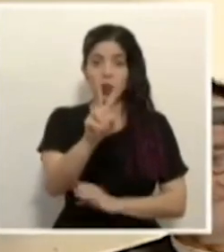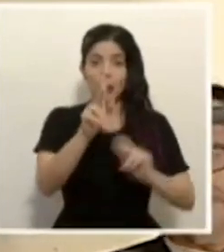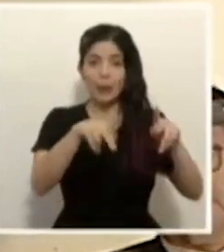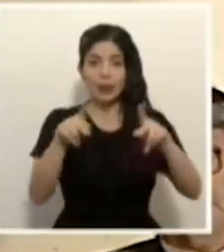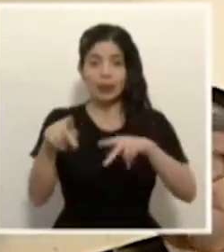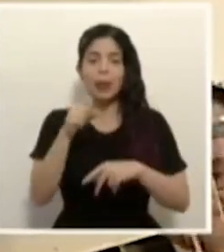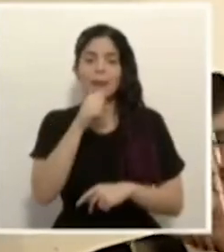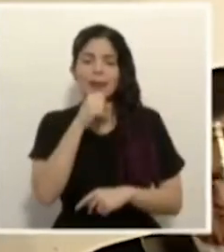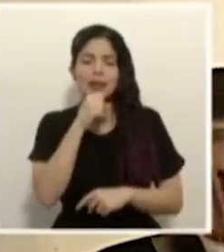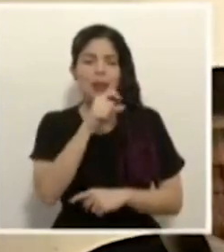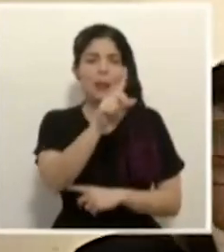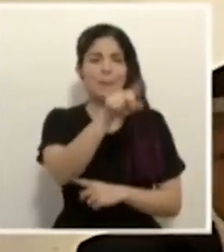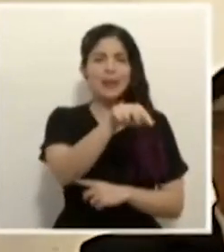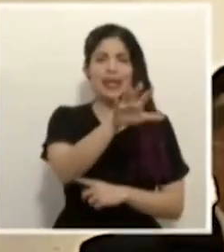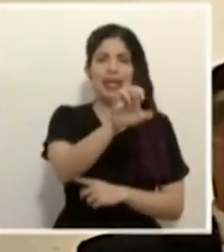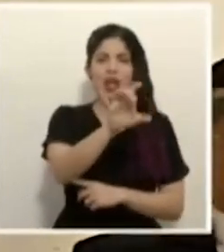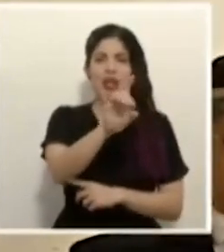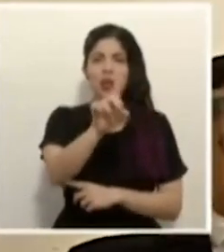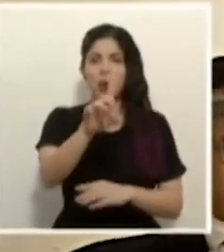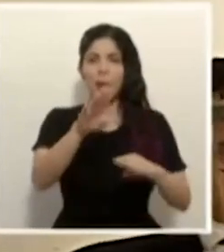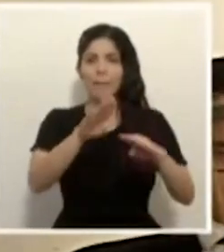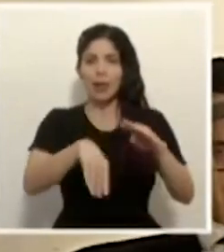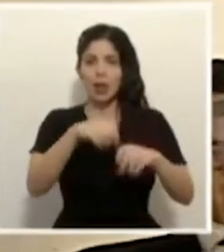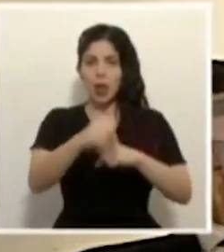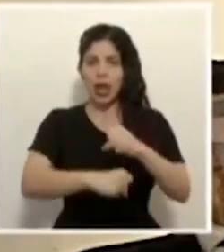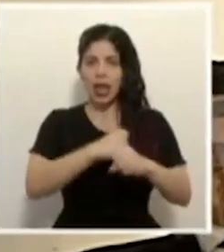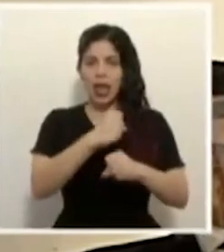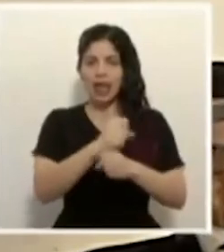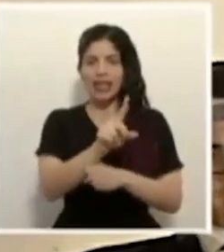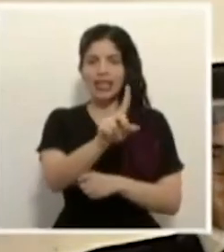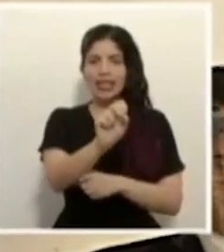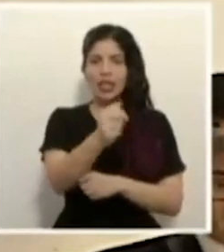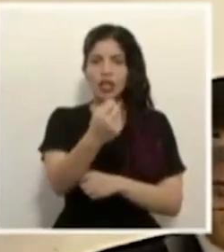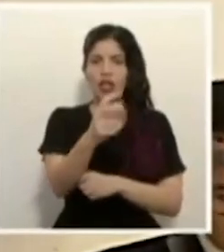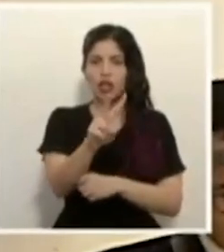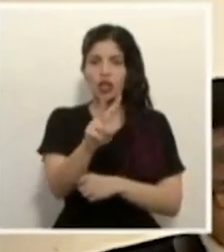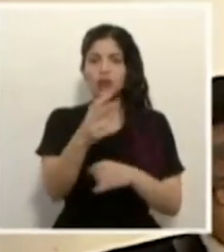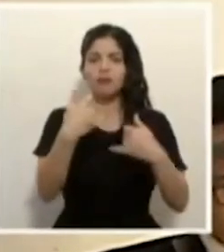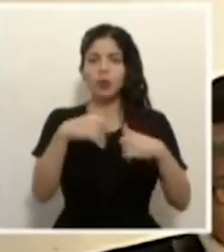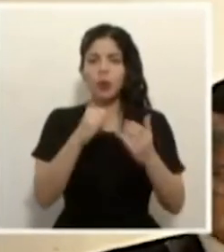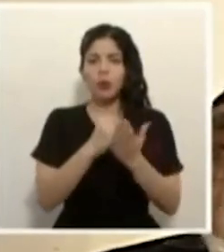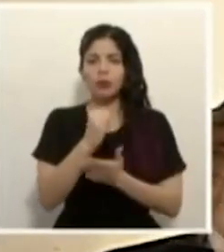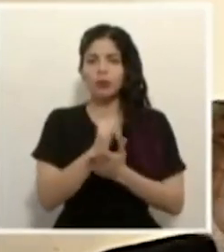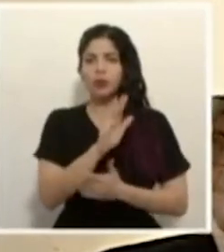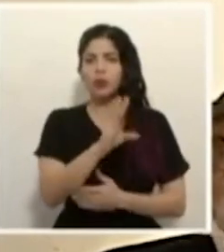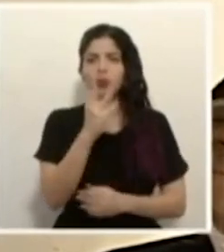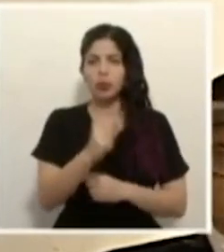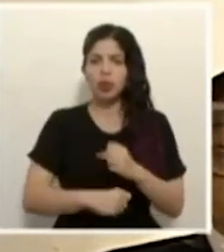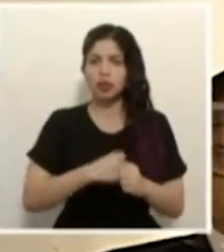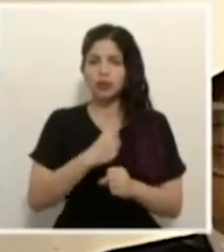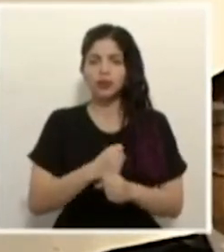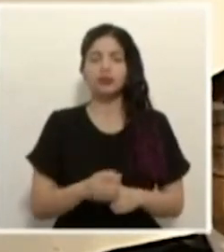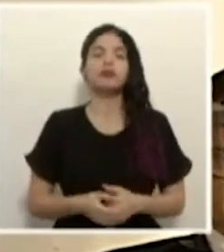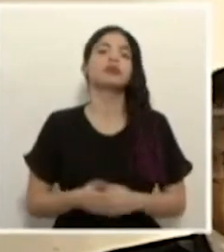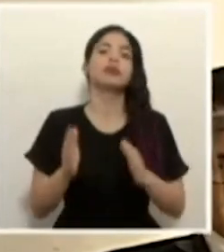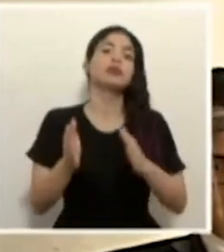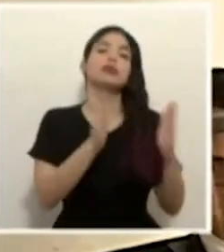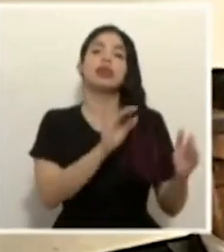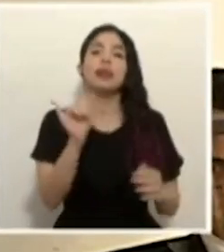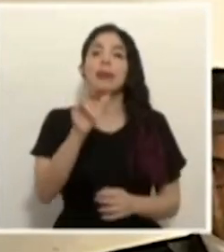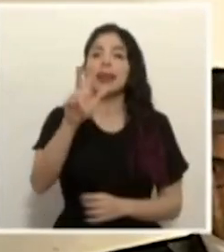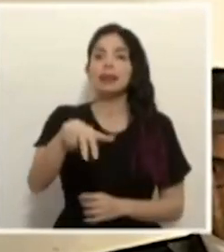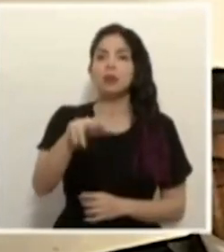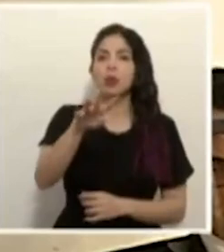mayores, 1.581 menores de edad y 112 que están en investigación. También tenemos 3